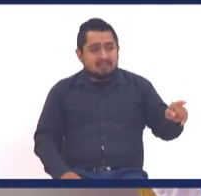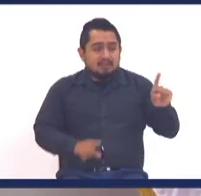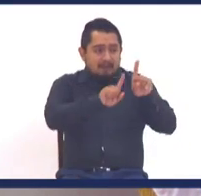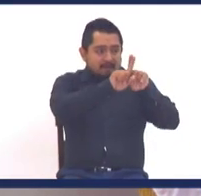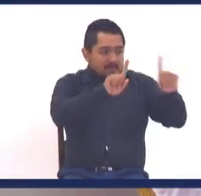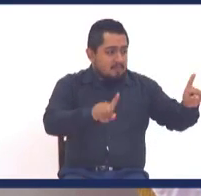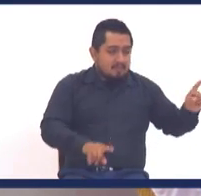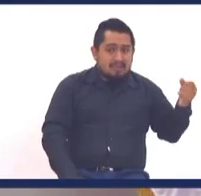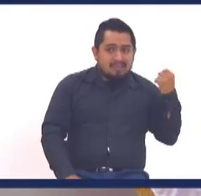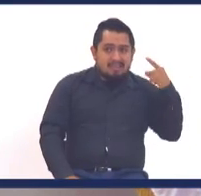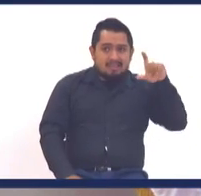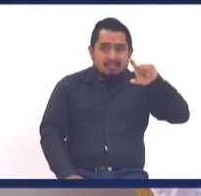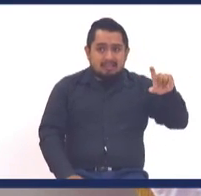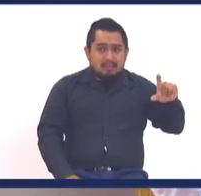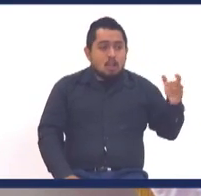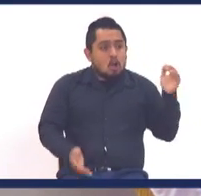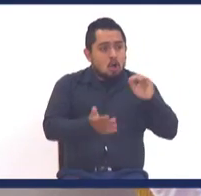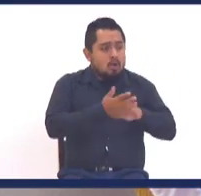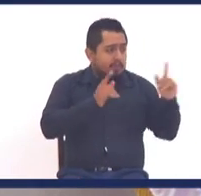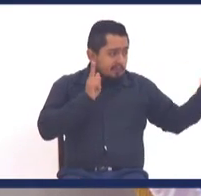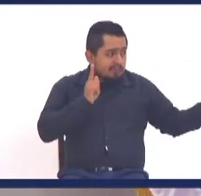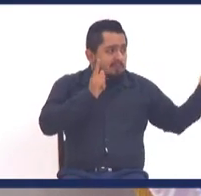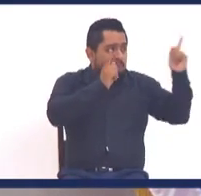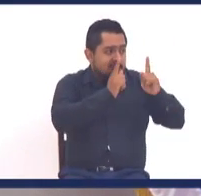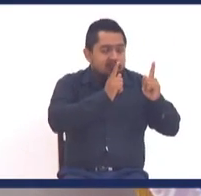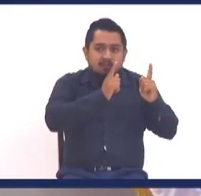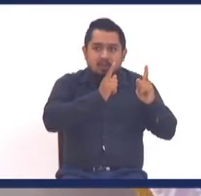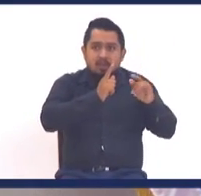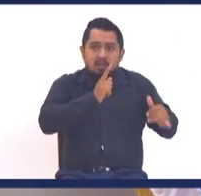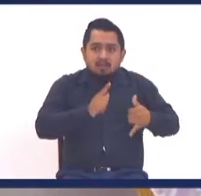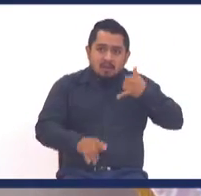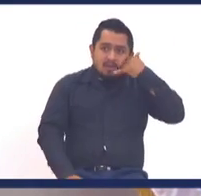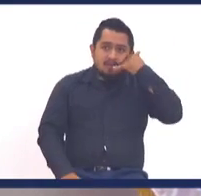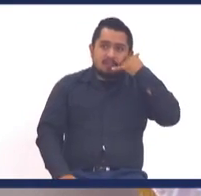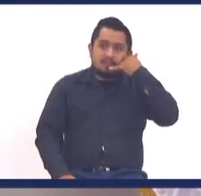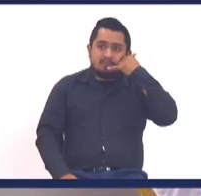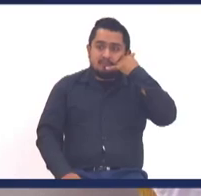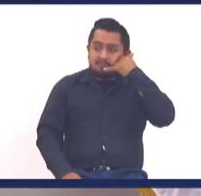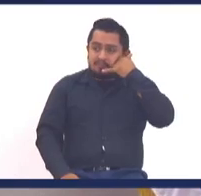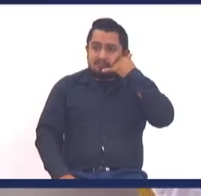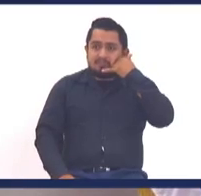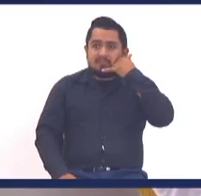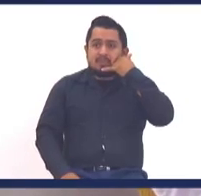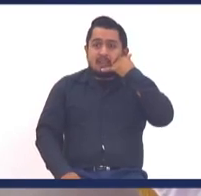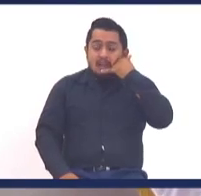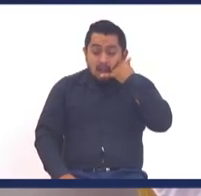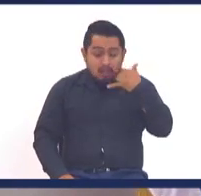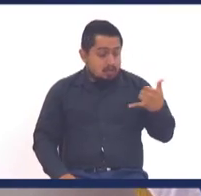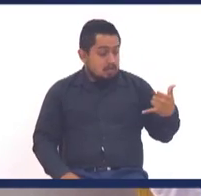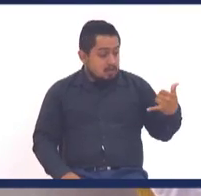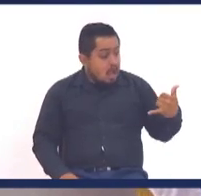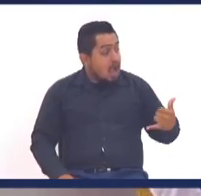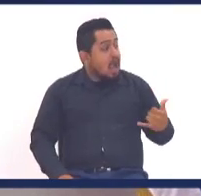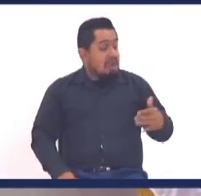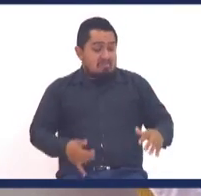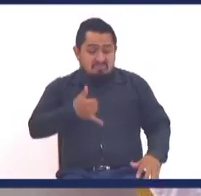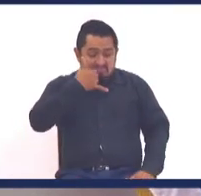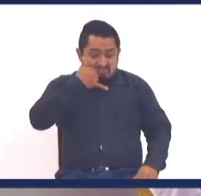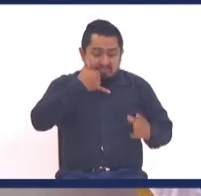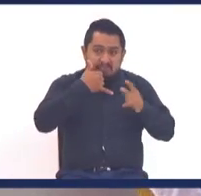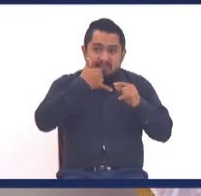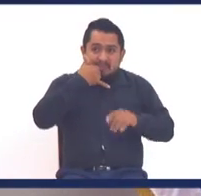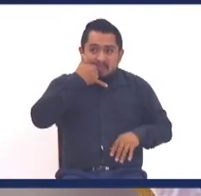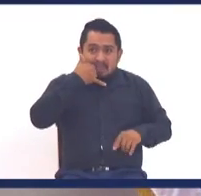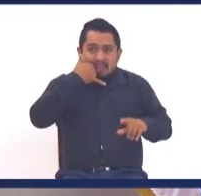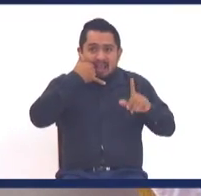y hace un par de semanas, acaba de aparecer, y cuando vi sonar el teléfono, ay hermano, dije, hoy me la voy a desquitar, hoy voy a echar